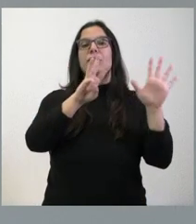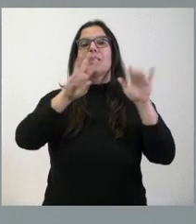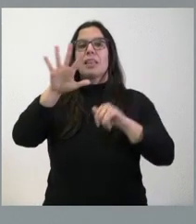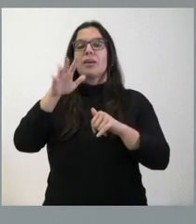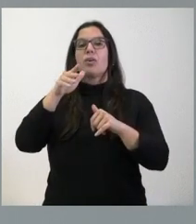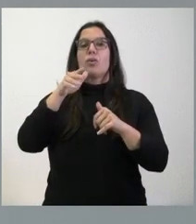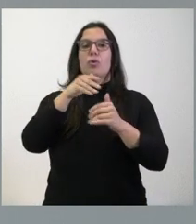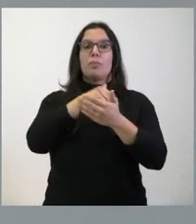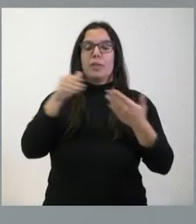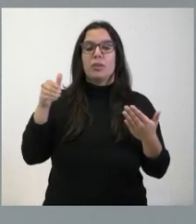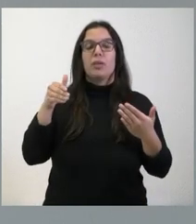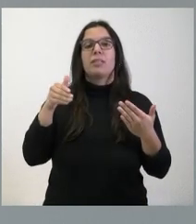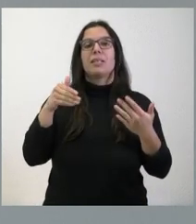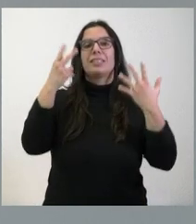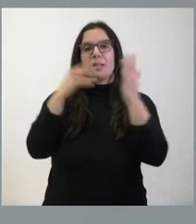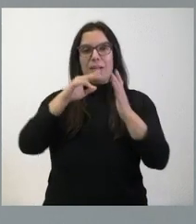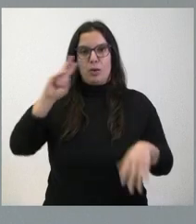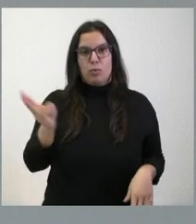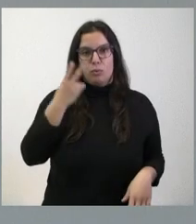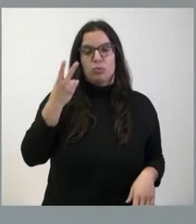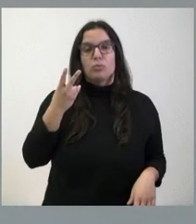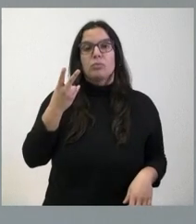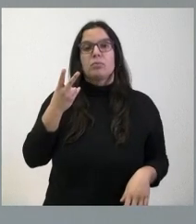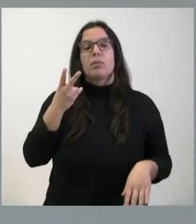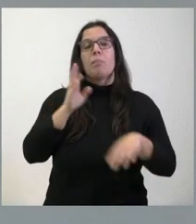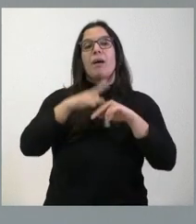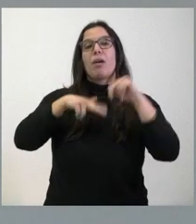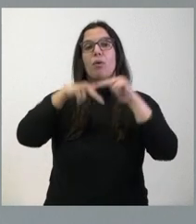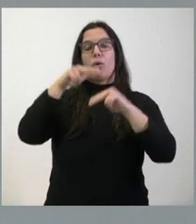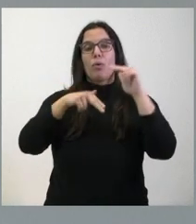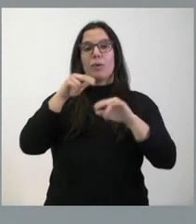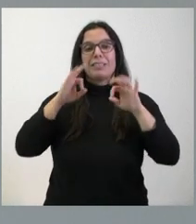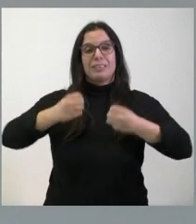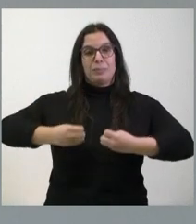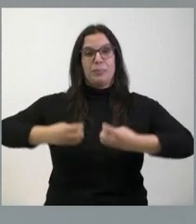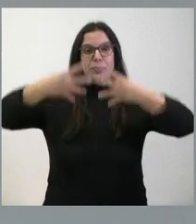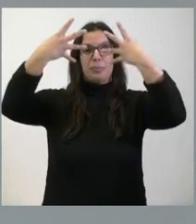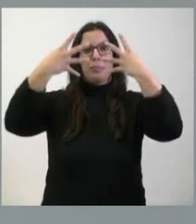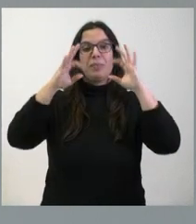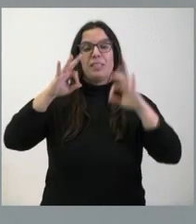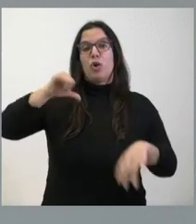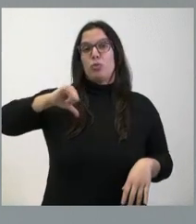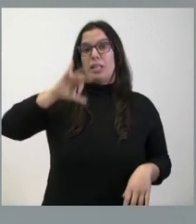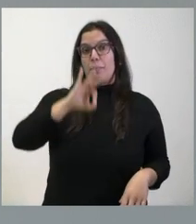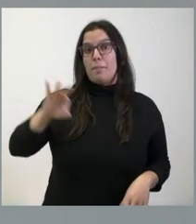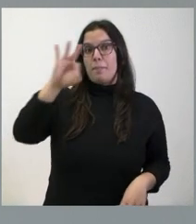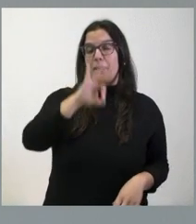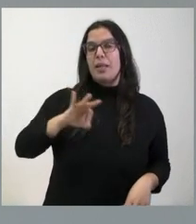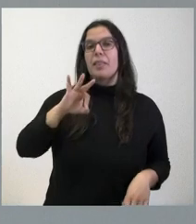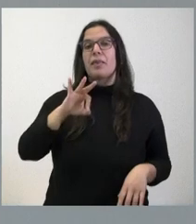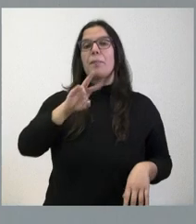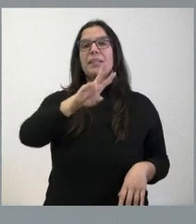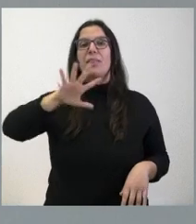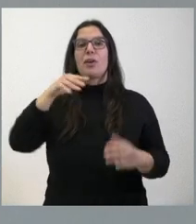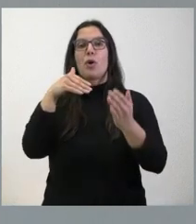7.000 euros para unas obras de una edificación del Hospital de Palencia de 25